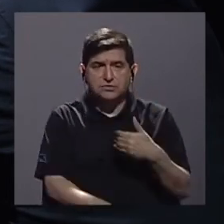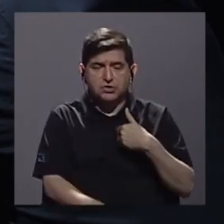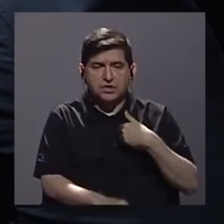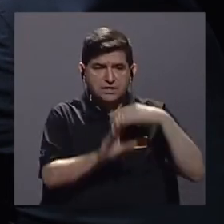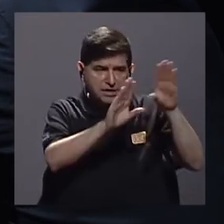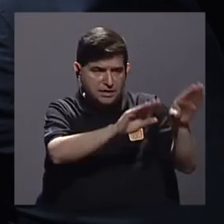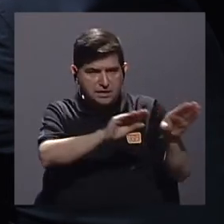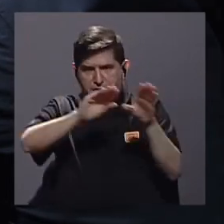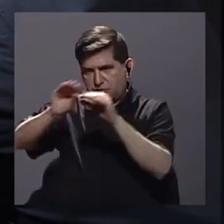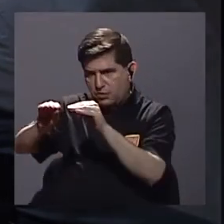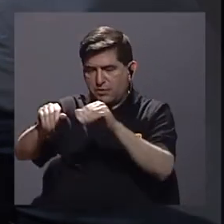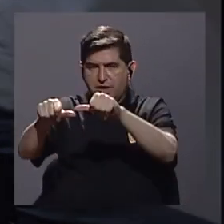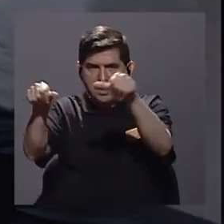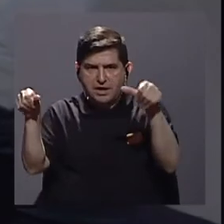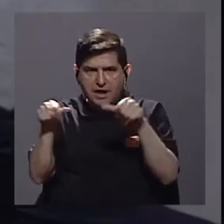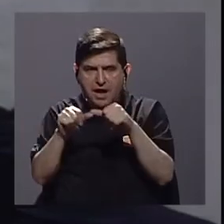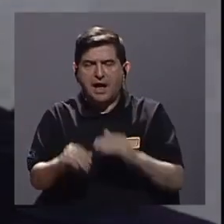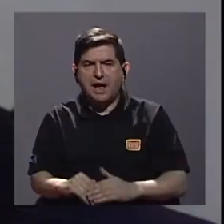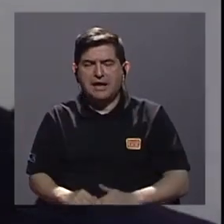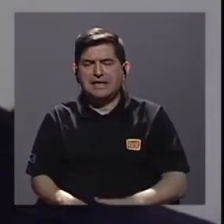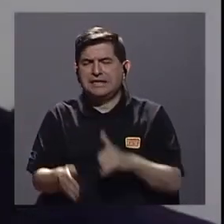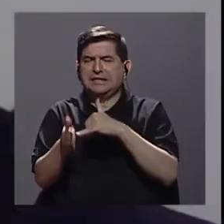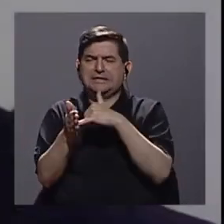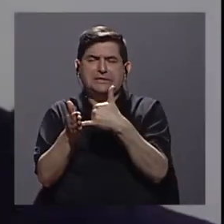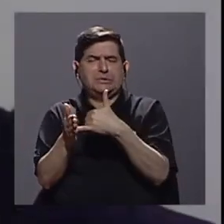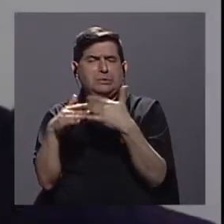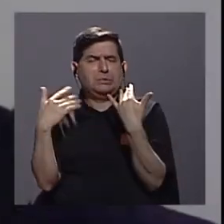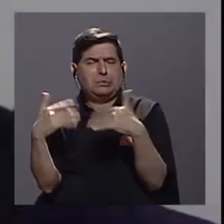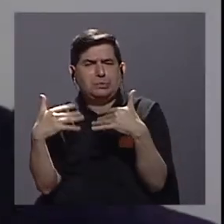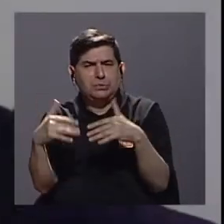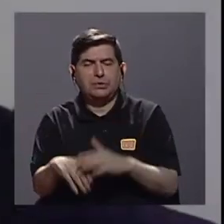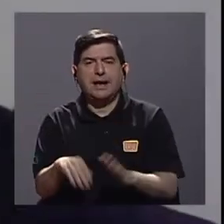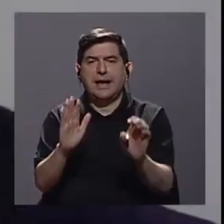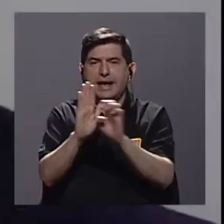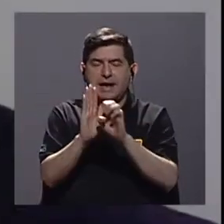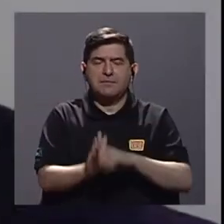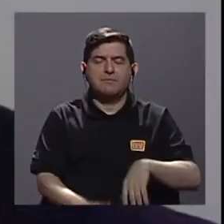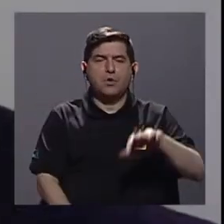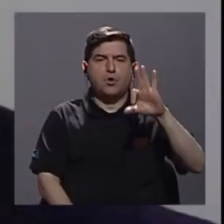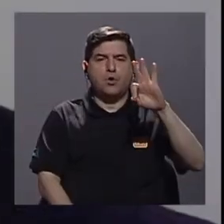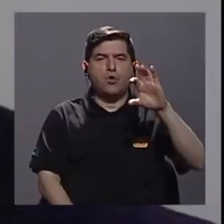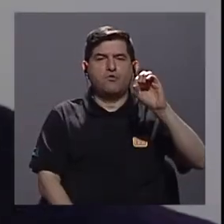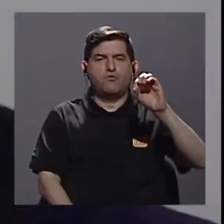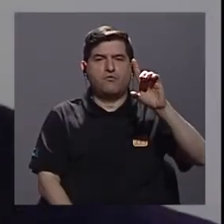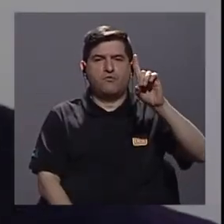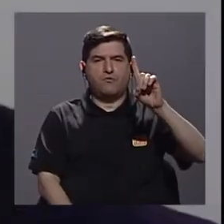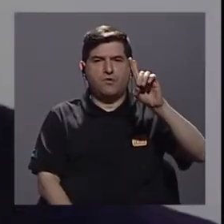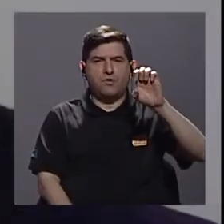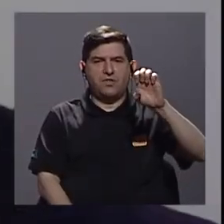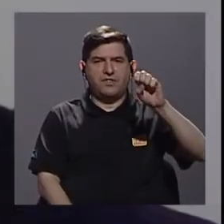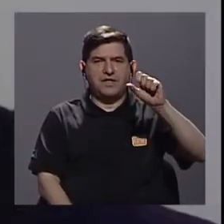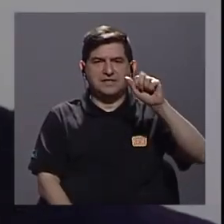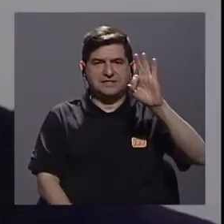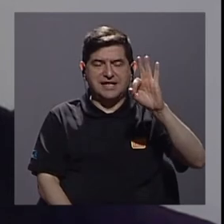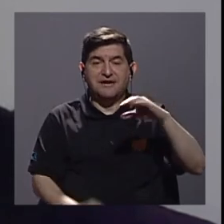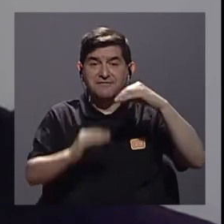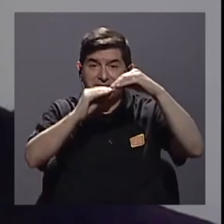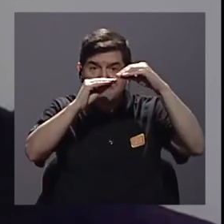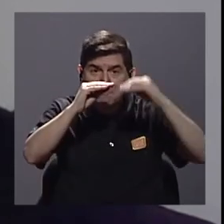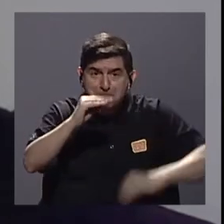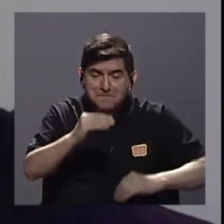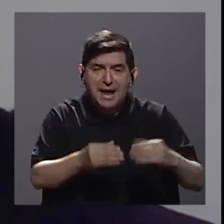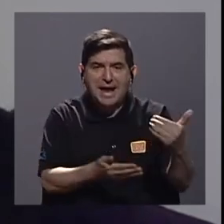transferencias a sectores altamente vulnerables. Entonces, por ejemplo, FODESAF ha tenido una menor cantidad de